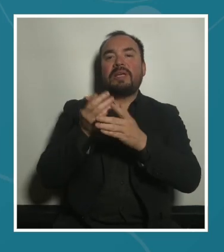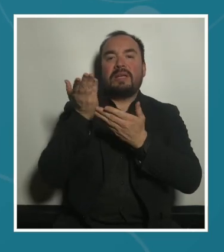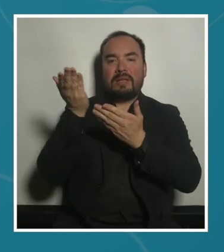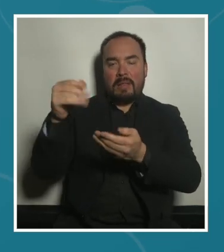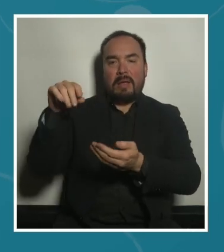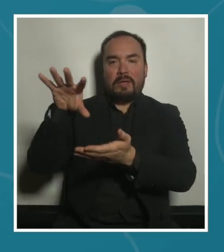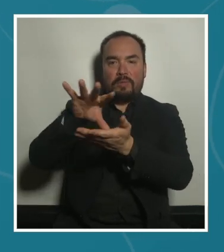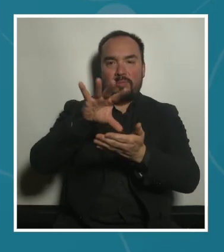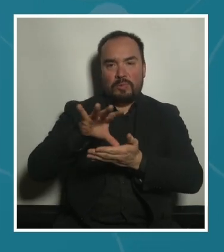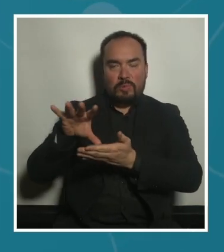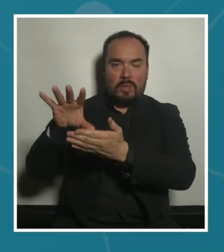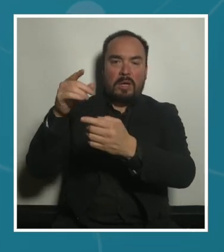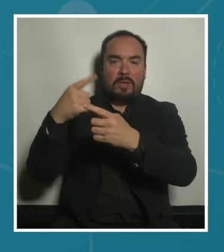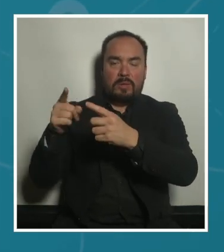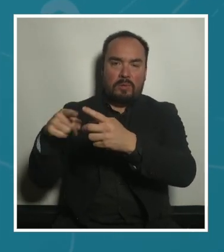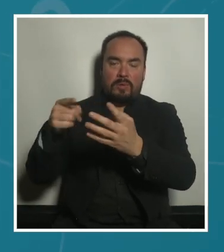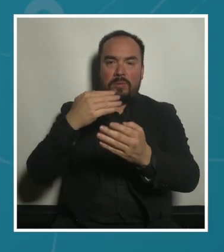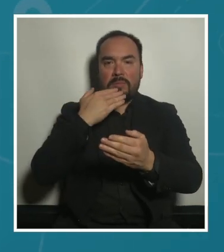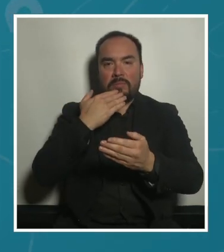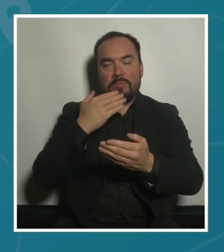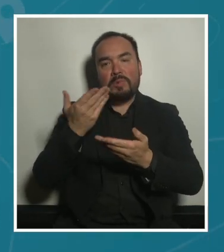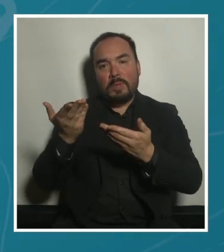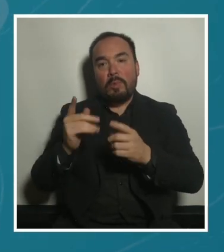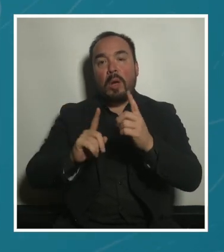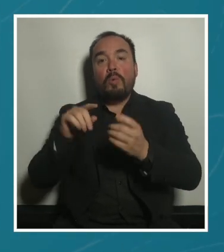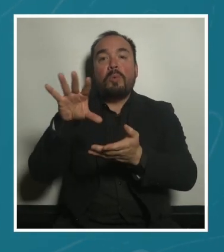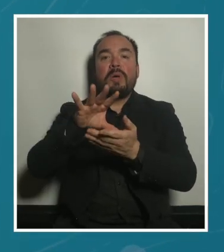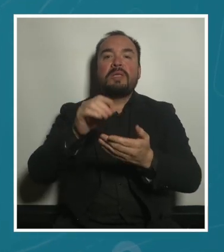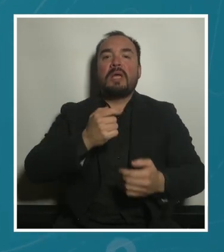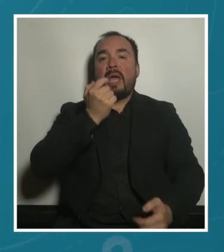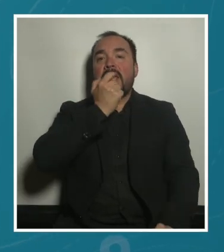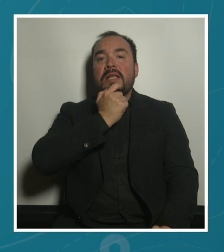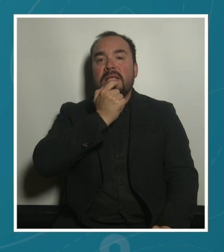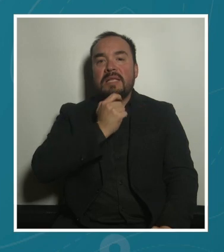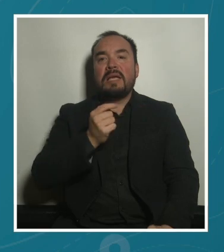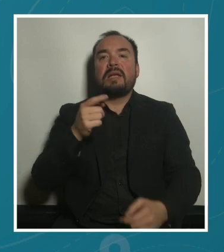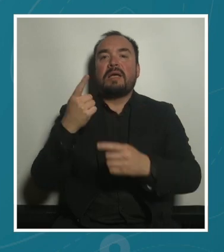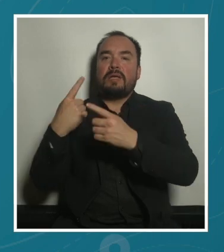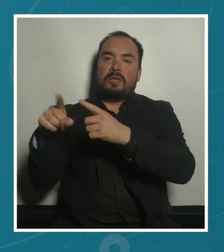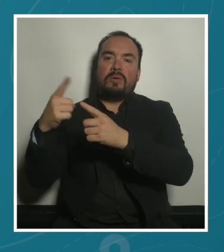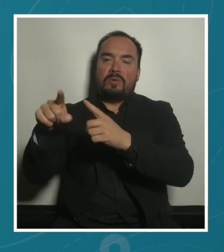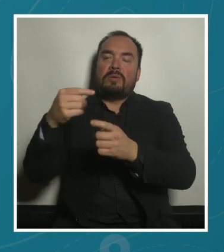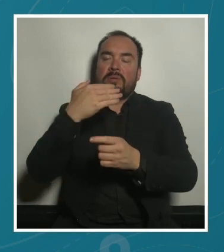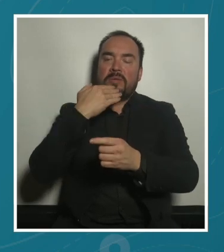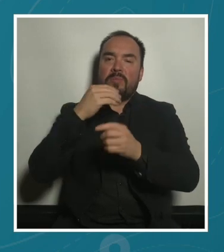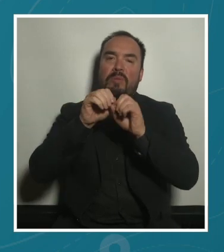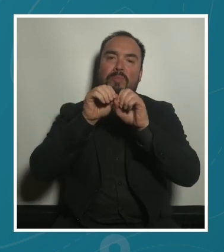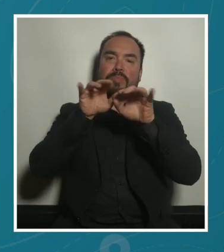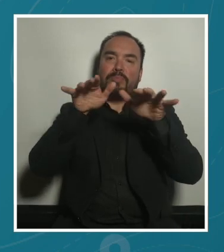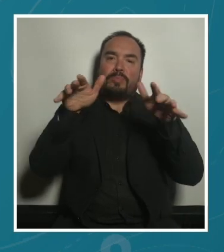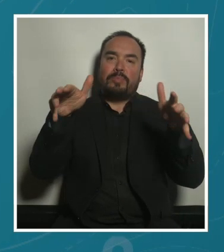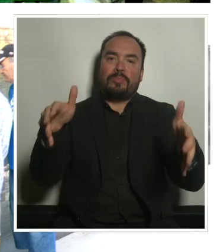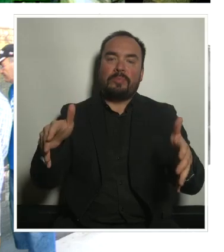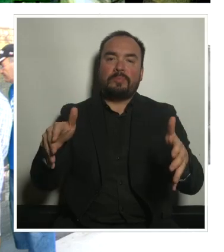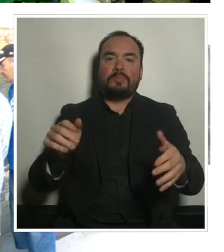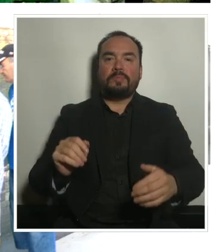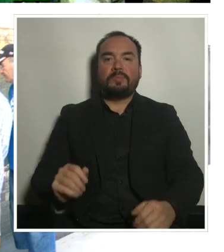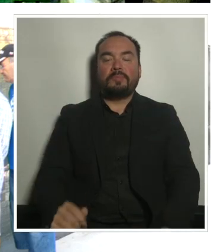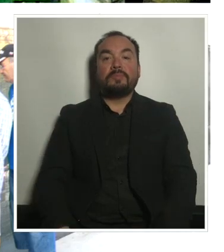principalmente de Reino Unido y después se va como llevando a otros territorios. y además